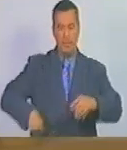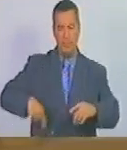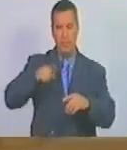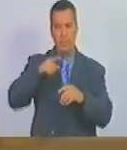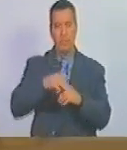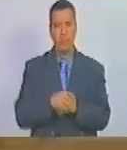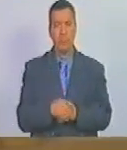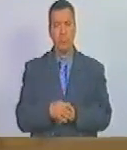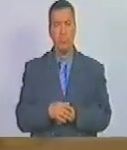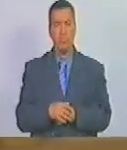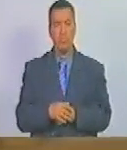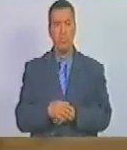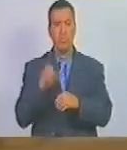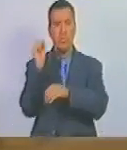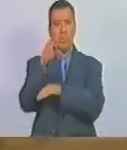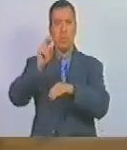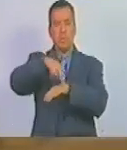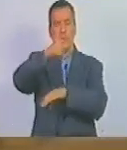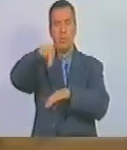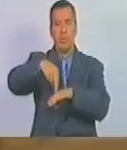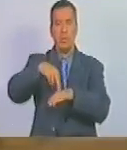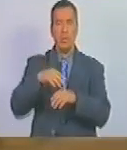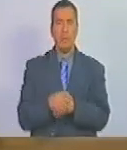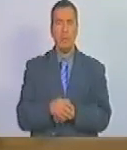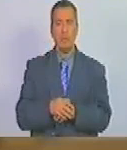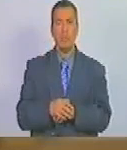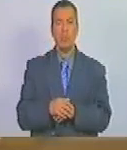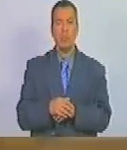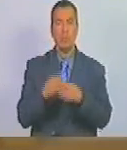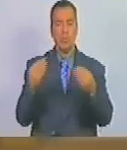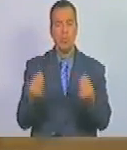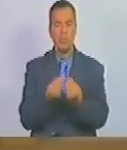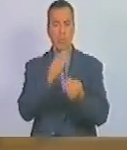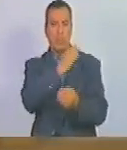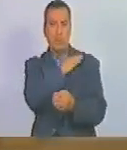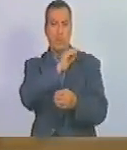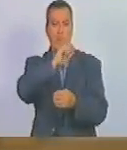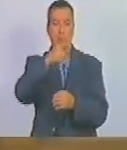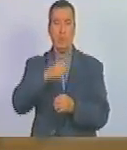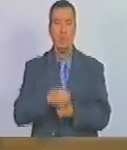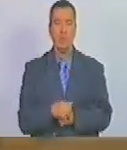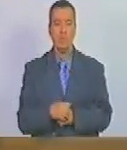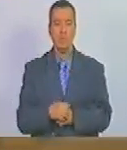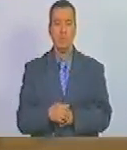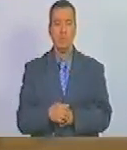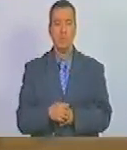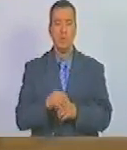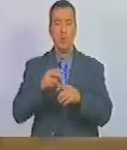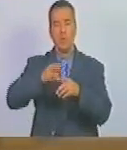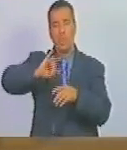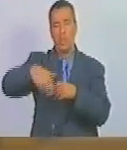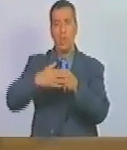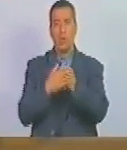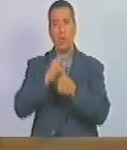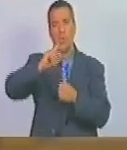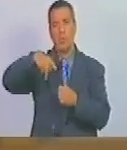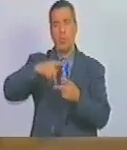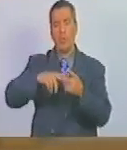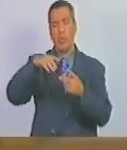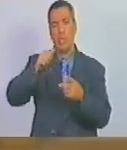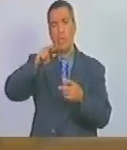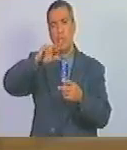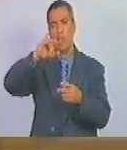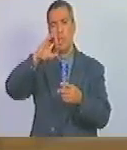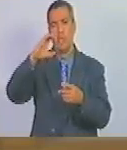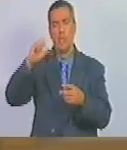de la asamblea nacional y junta directiva Jorge Rodríguez Pedro Infante América